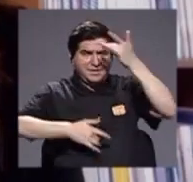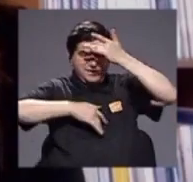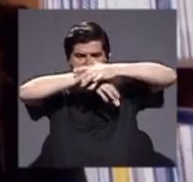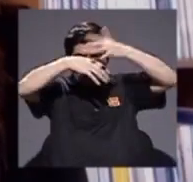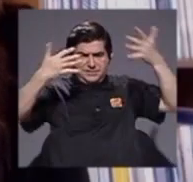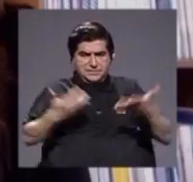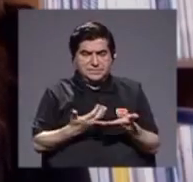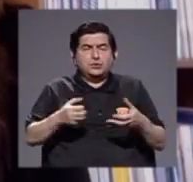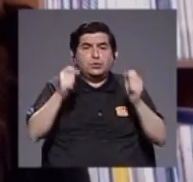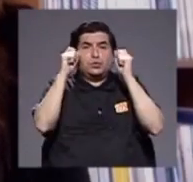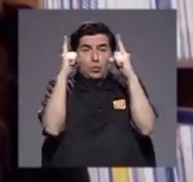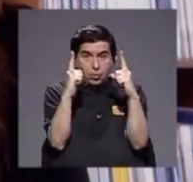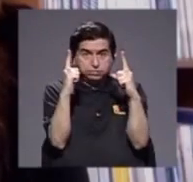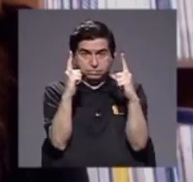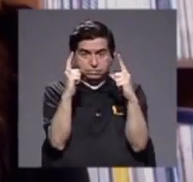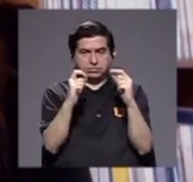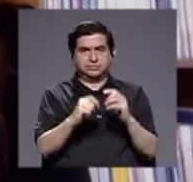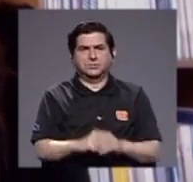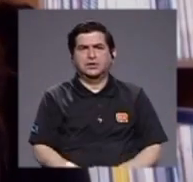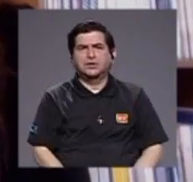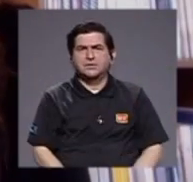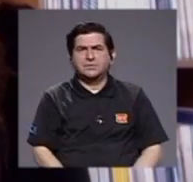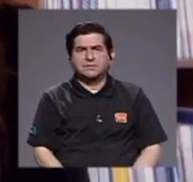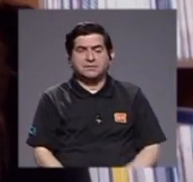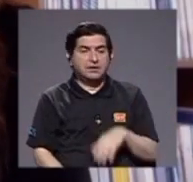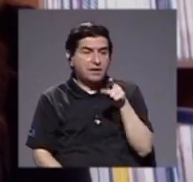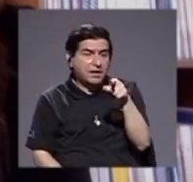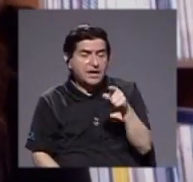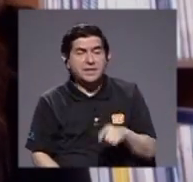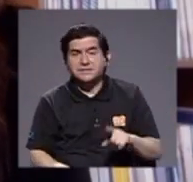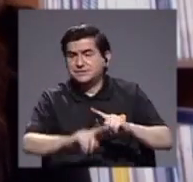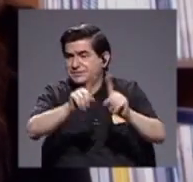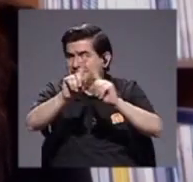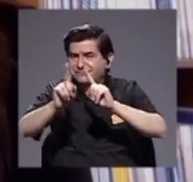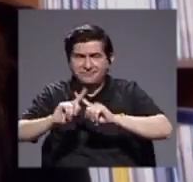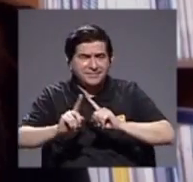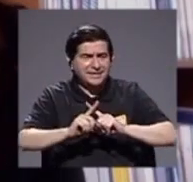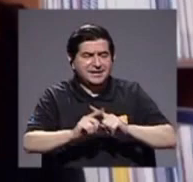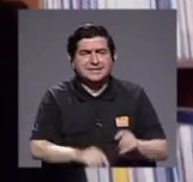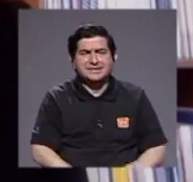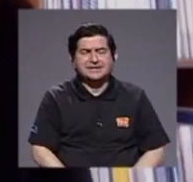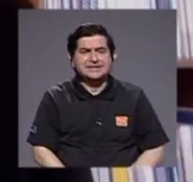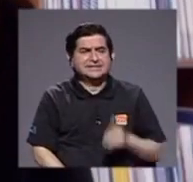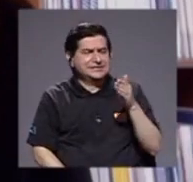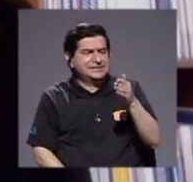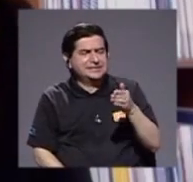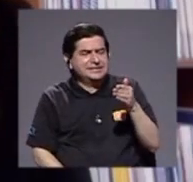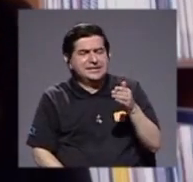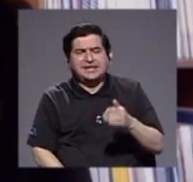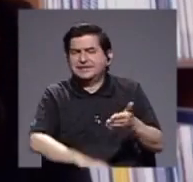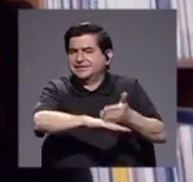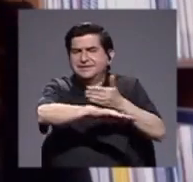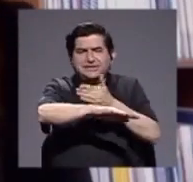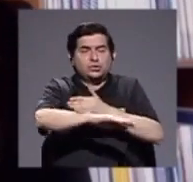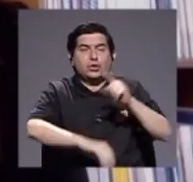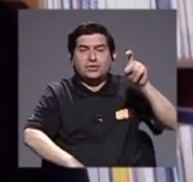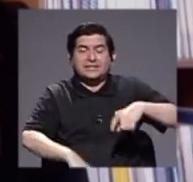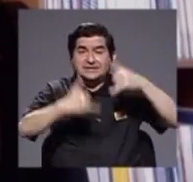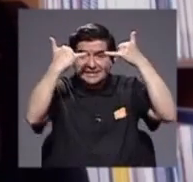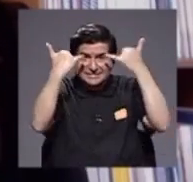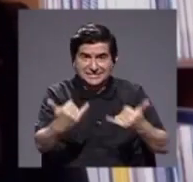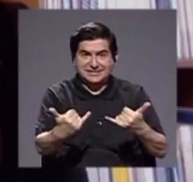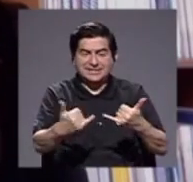sorprendió con estos avances lentos en una necesidad que ya ha